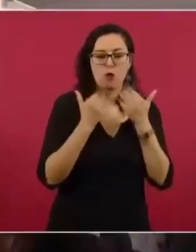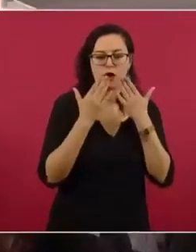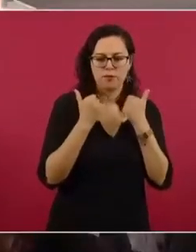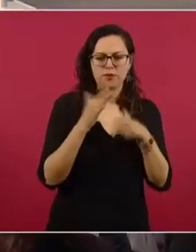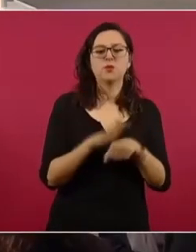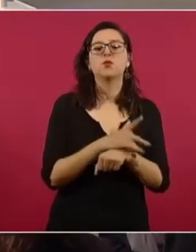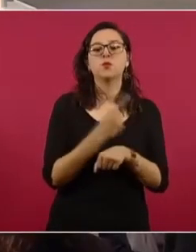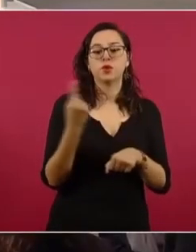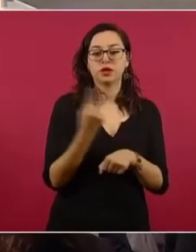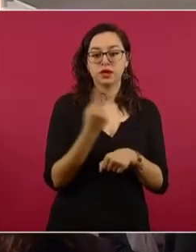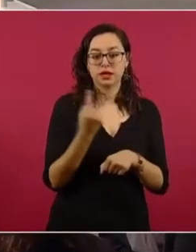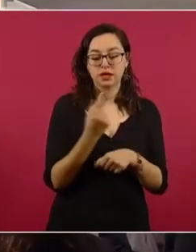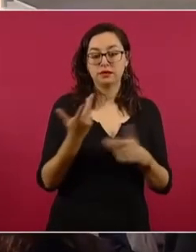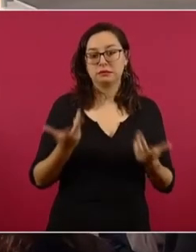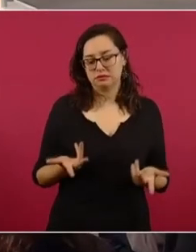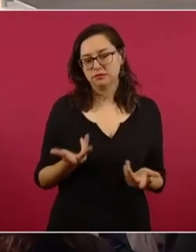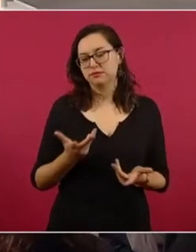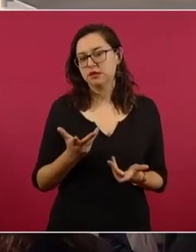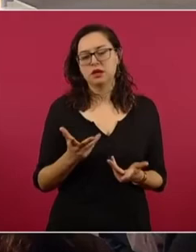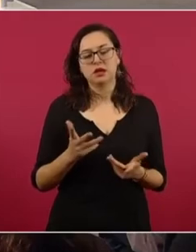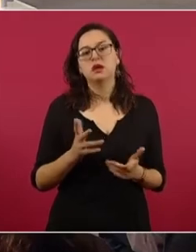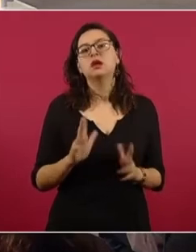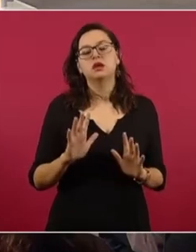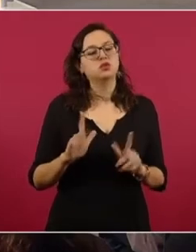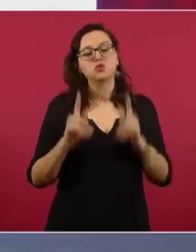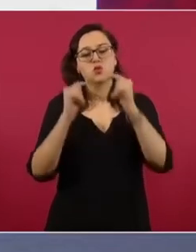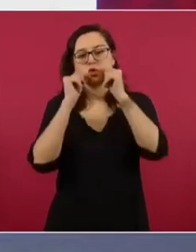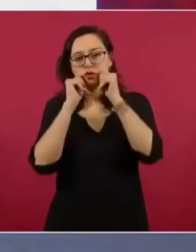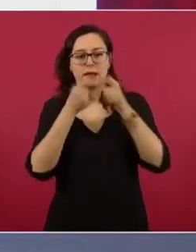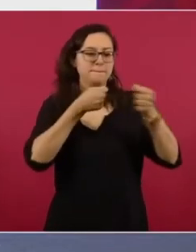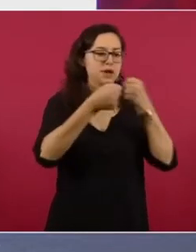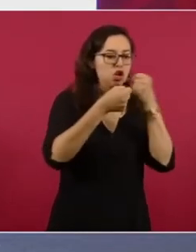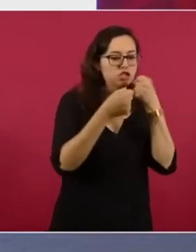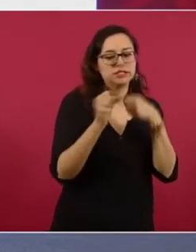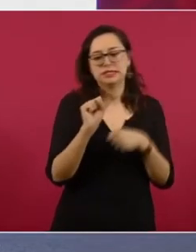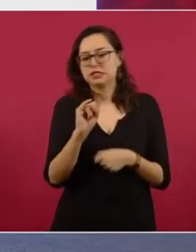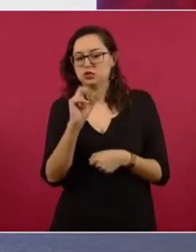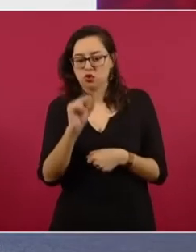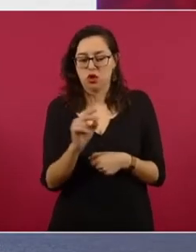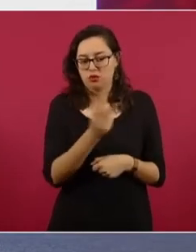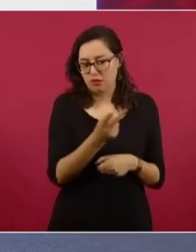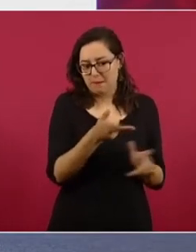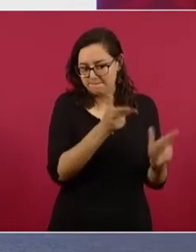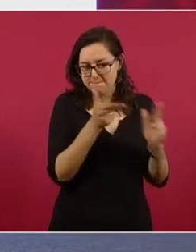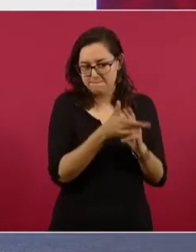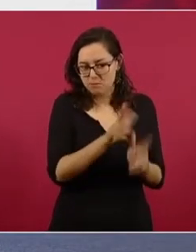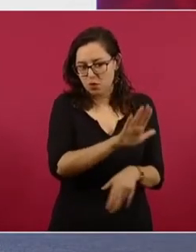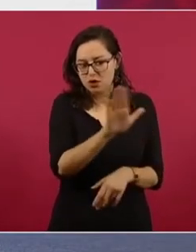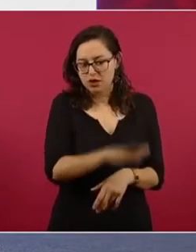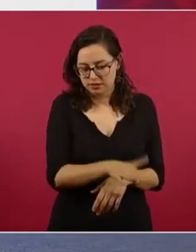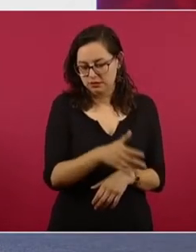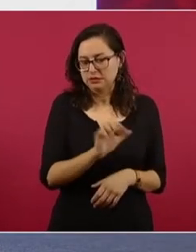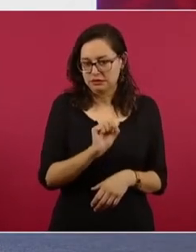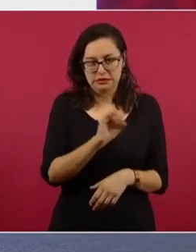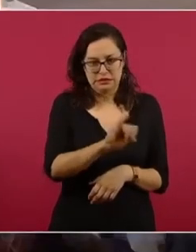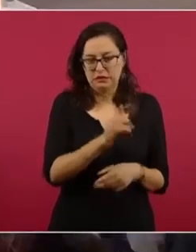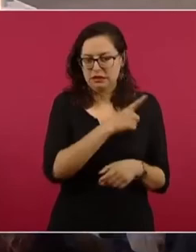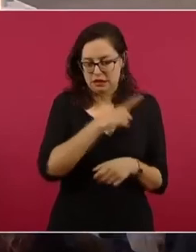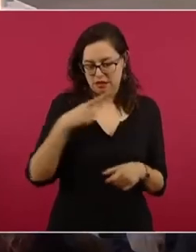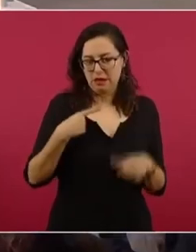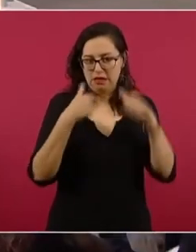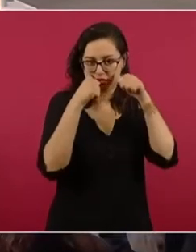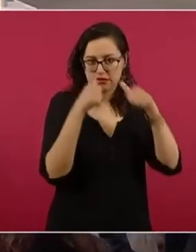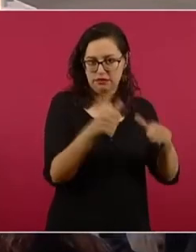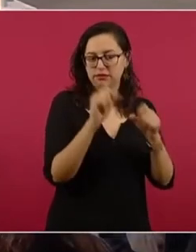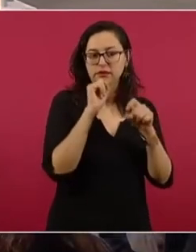que no implica que no sean homicidios que se estén persiguiendo para que no haya impunidad. Al día de hoy hay